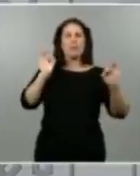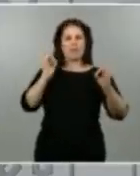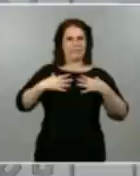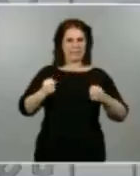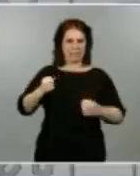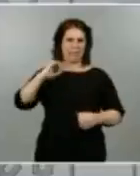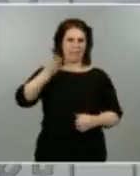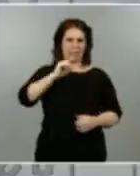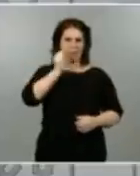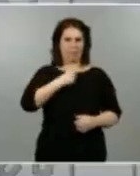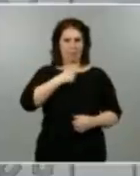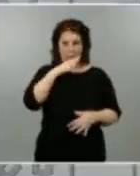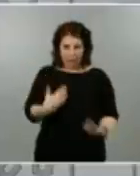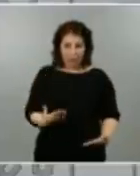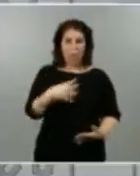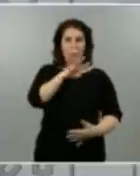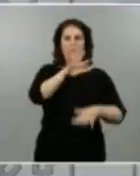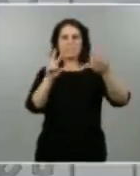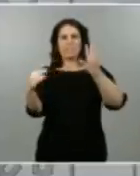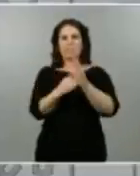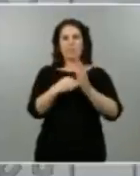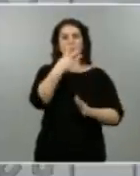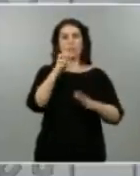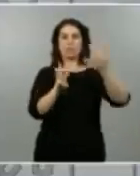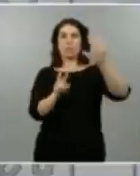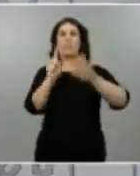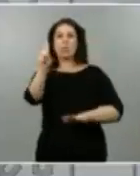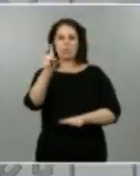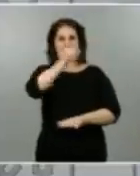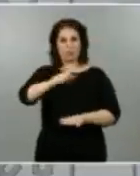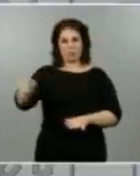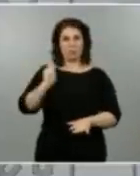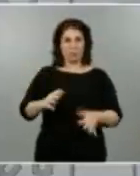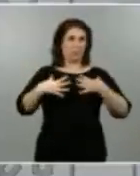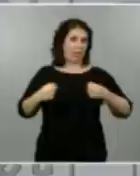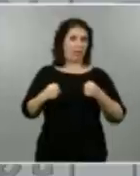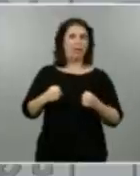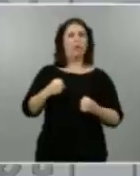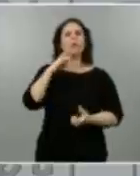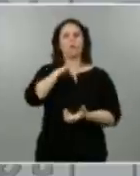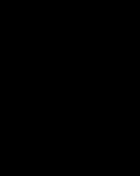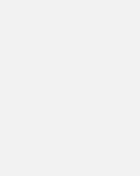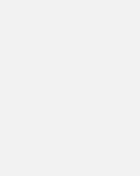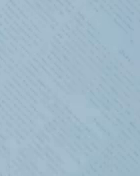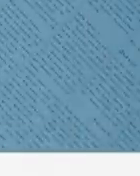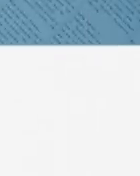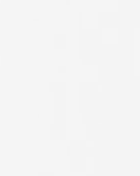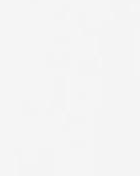.481 sanitarios que han dado positivo a algunas de las pruebas que se realizan.